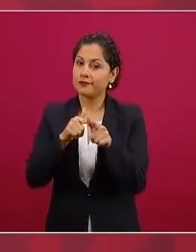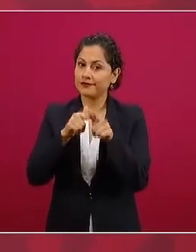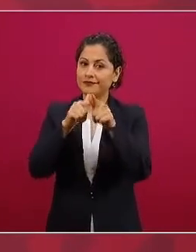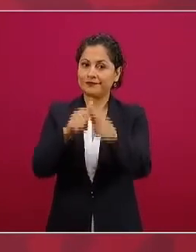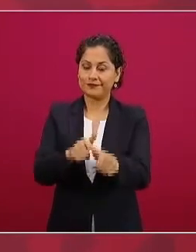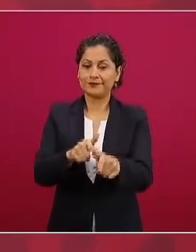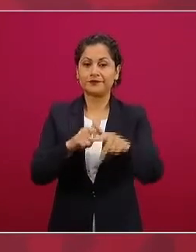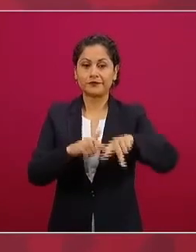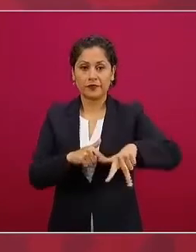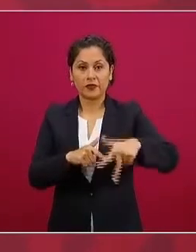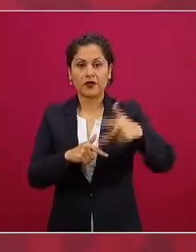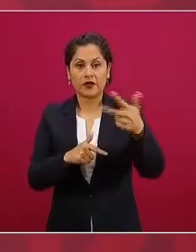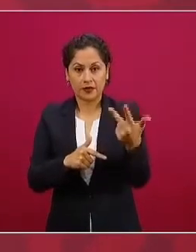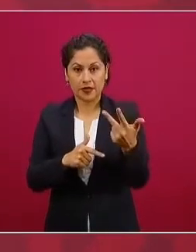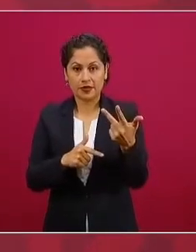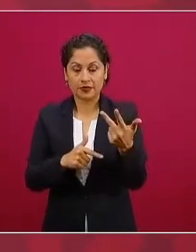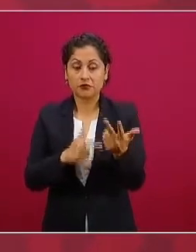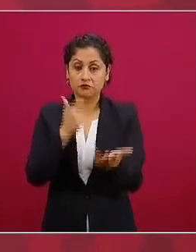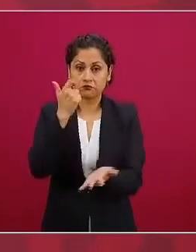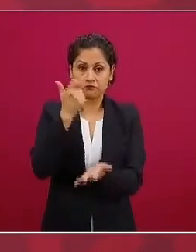precios de garantía.